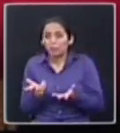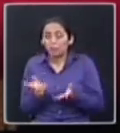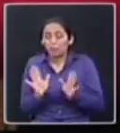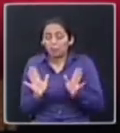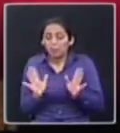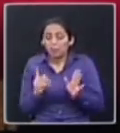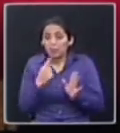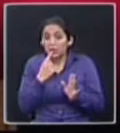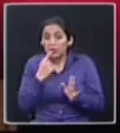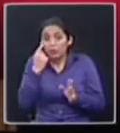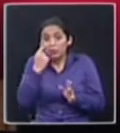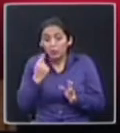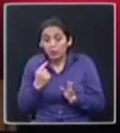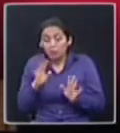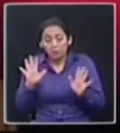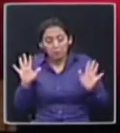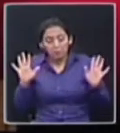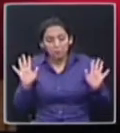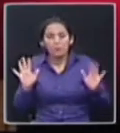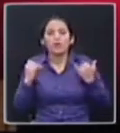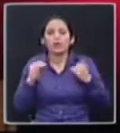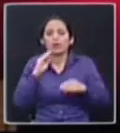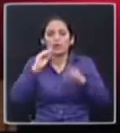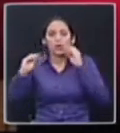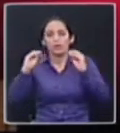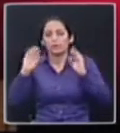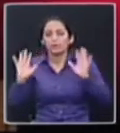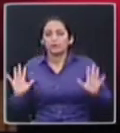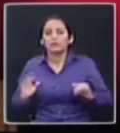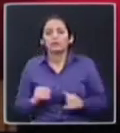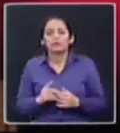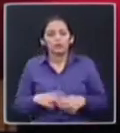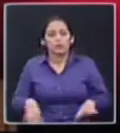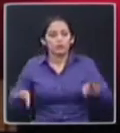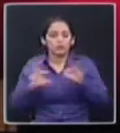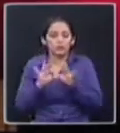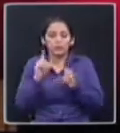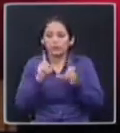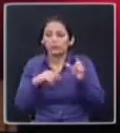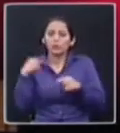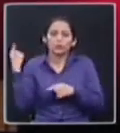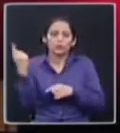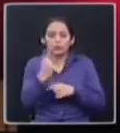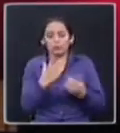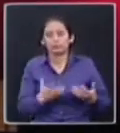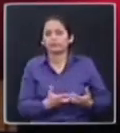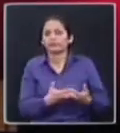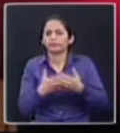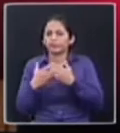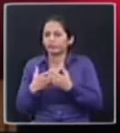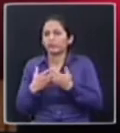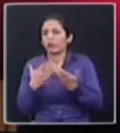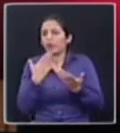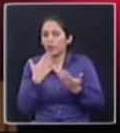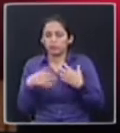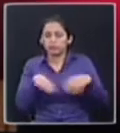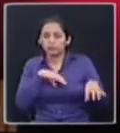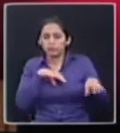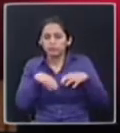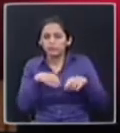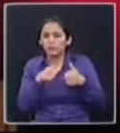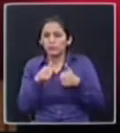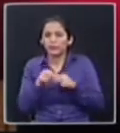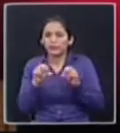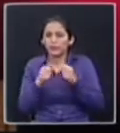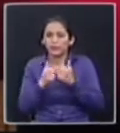Yo, por eso, le invito a Javier, hoy más que nunca, este es un llamado a que trabajemos en equipo, en unidad de criterio, todos, medios de comunicación, asambleístas de oposición,